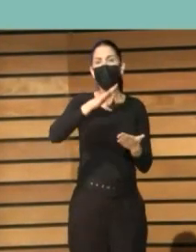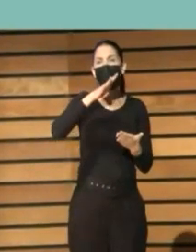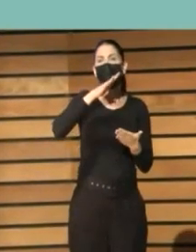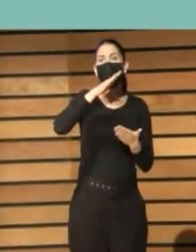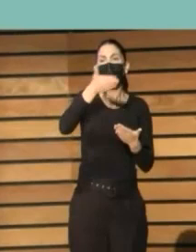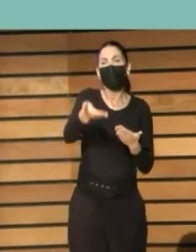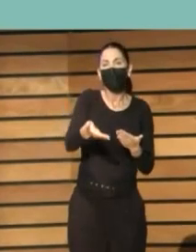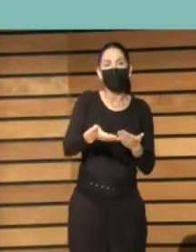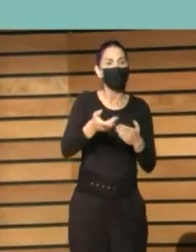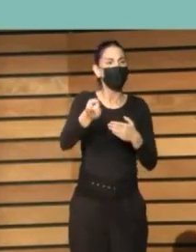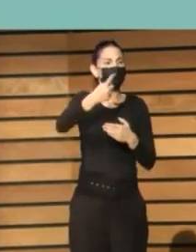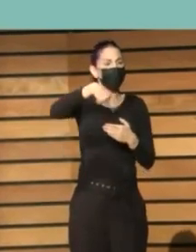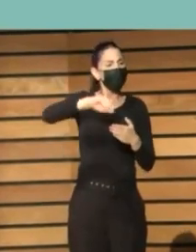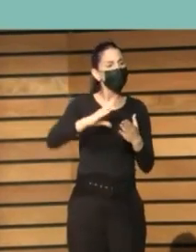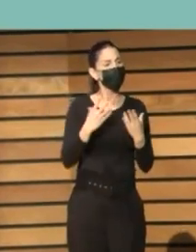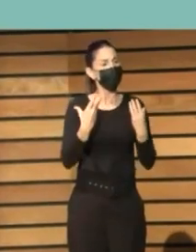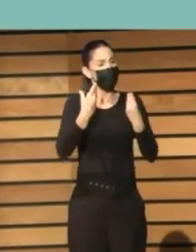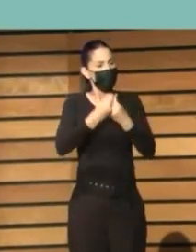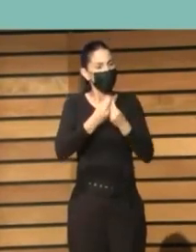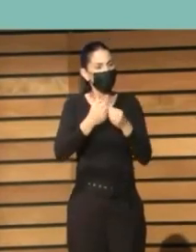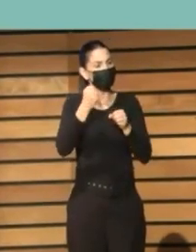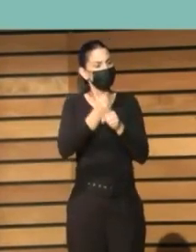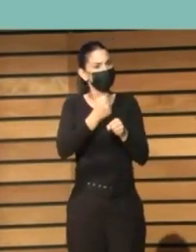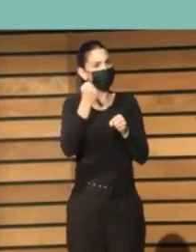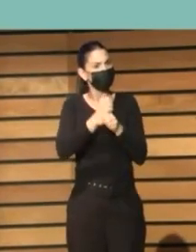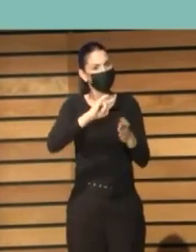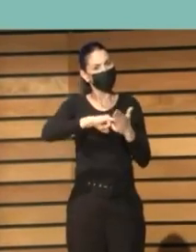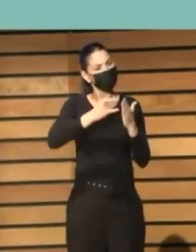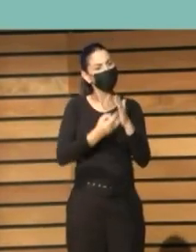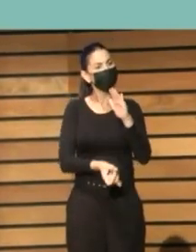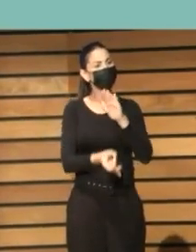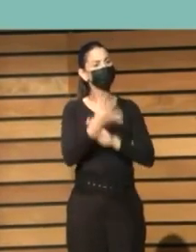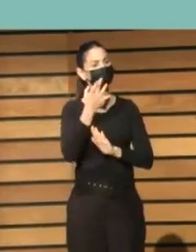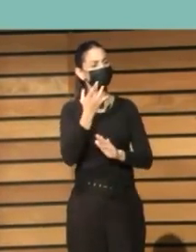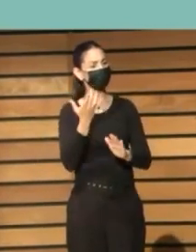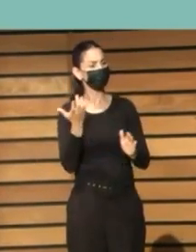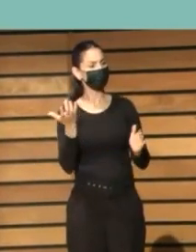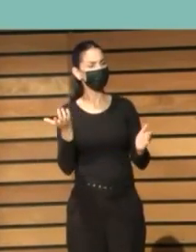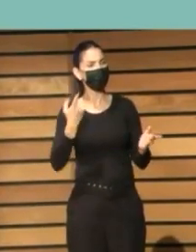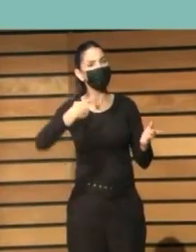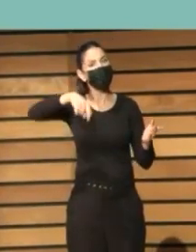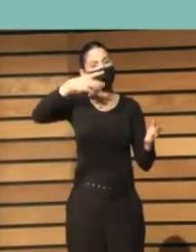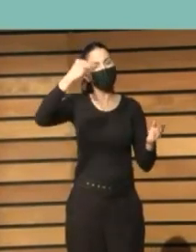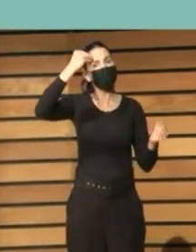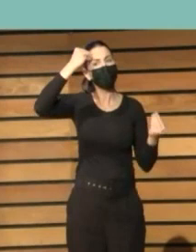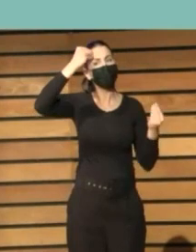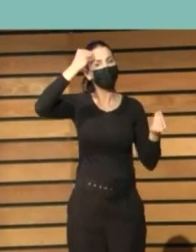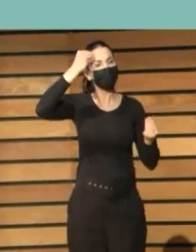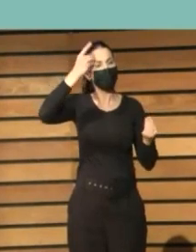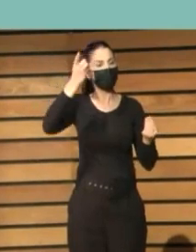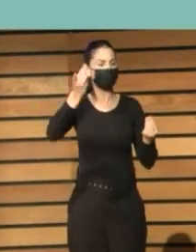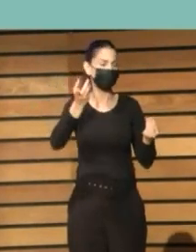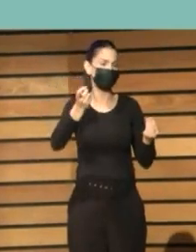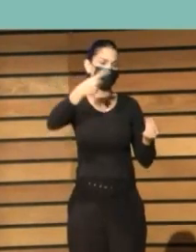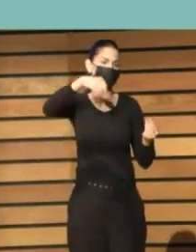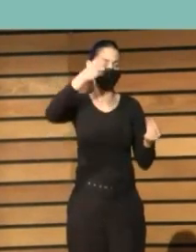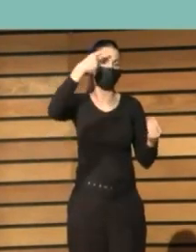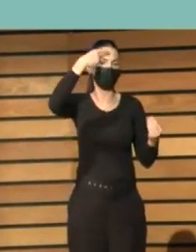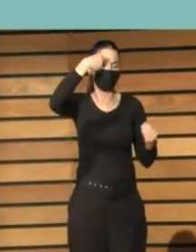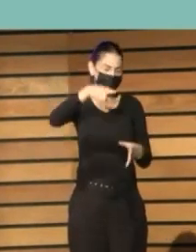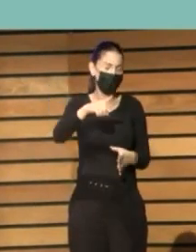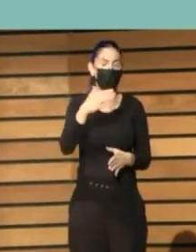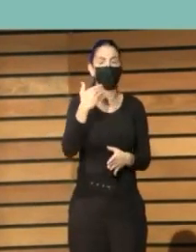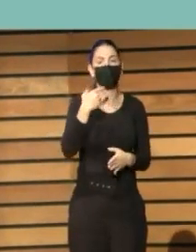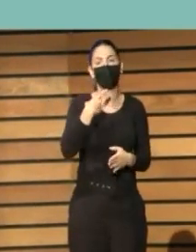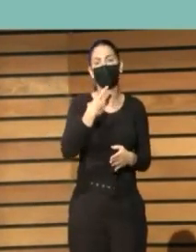qué empezamos a trabajar en diseñar este proyecto es porque pensamos que, y ya lo sabemos todos y se ha